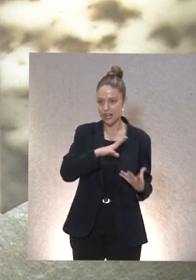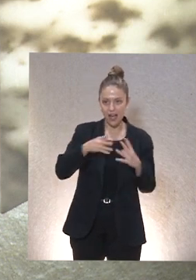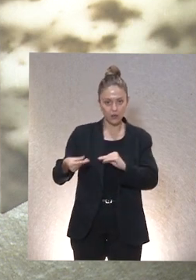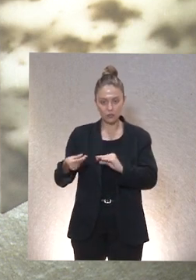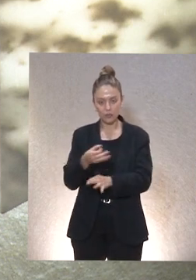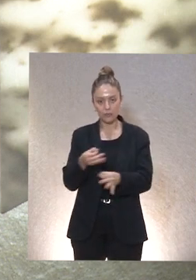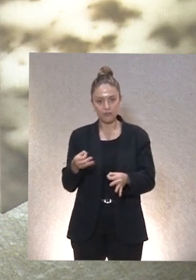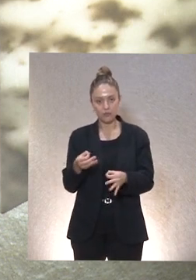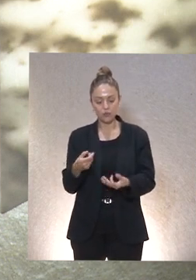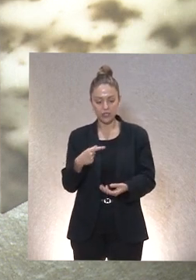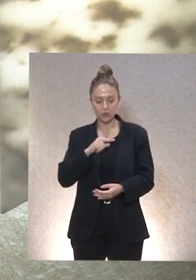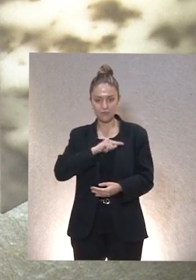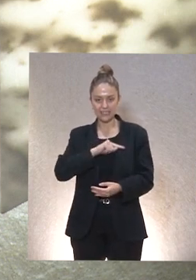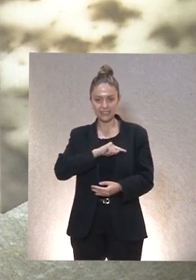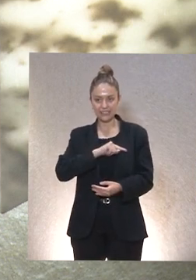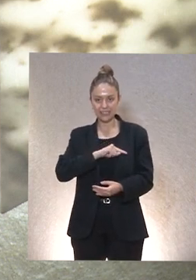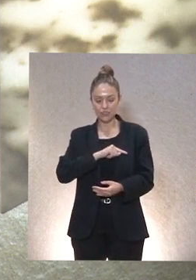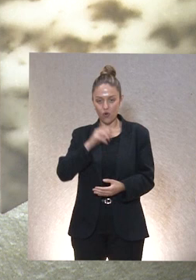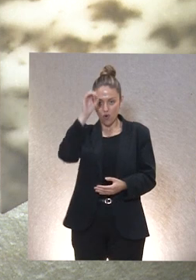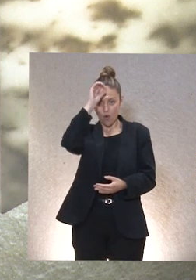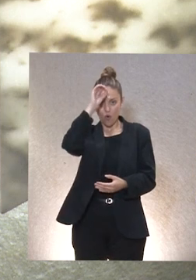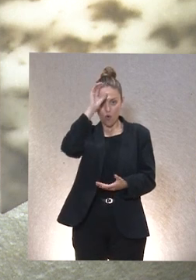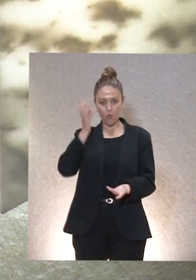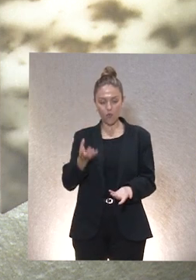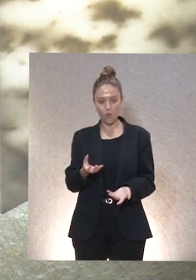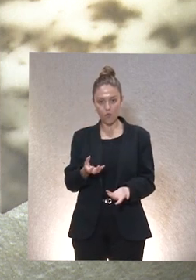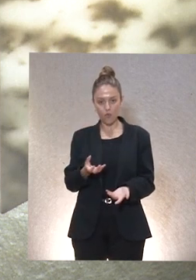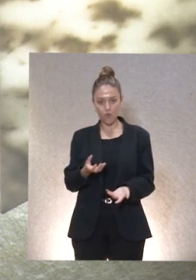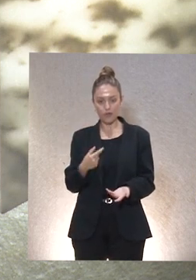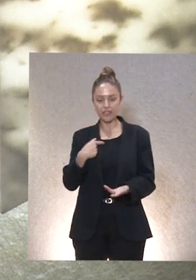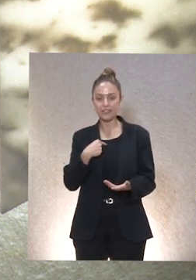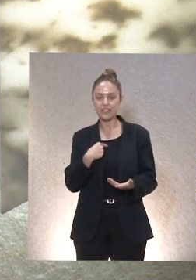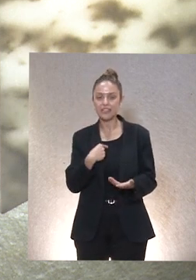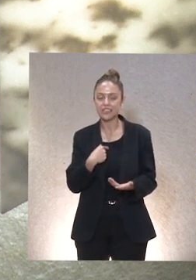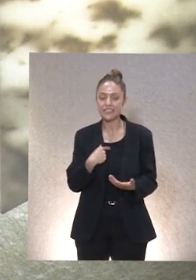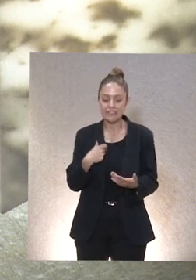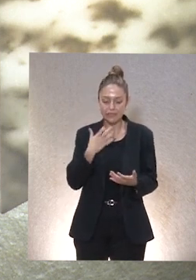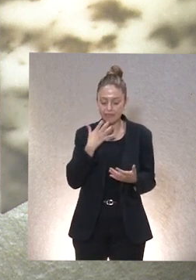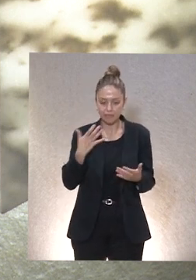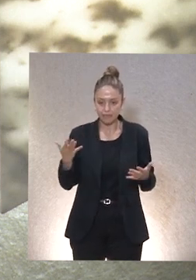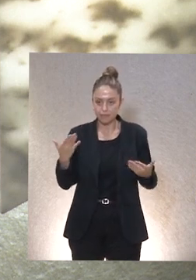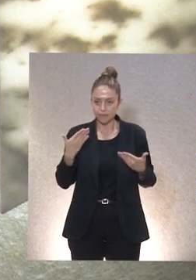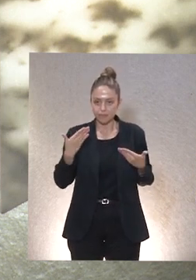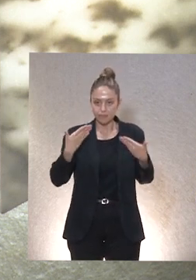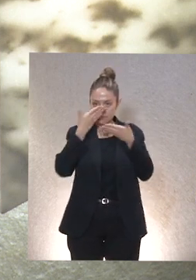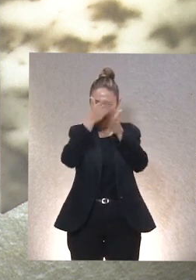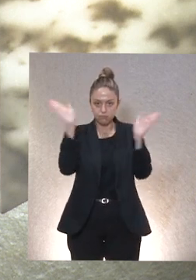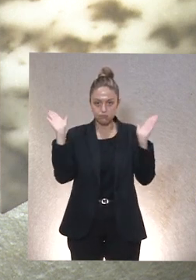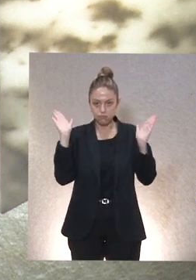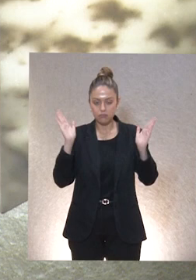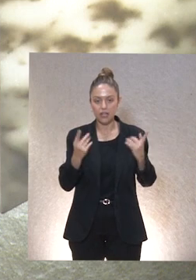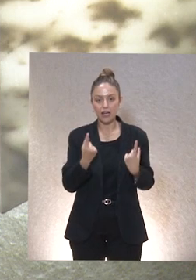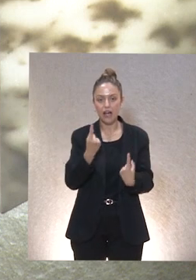se entiende que yo no me siento llamado a dominar. Claro, si la vocación ampliamos a todo lo que sea, es decir, ha habido algunos,